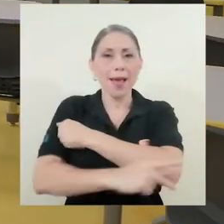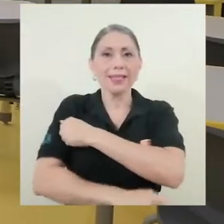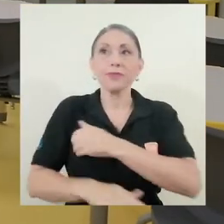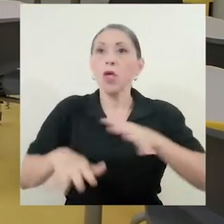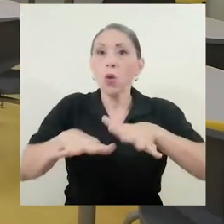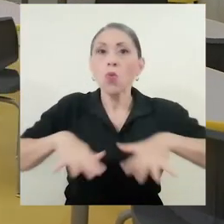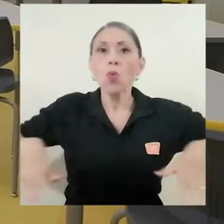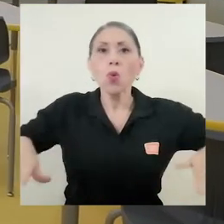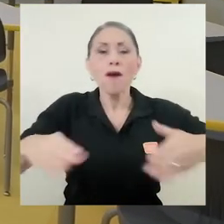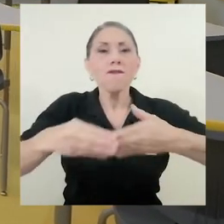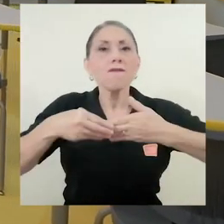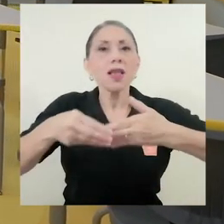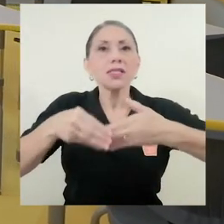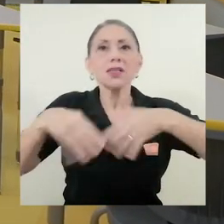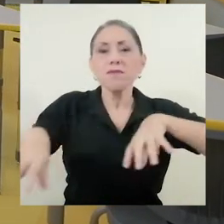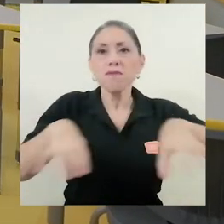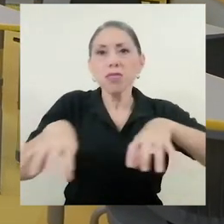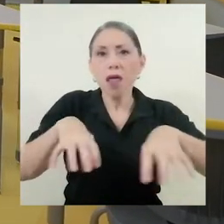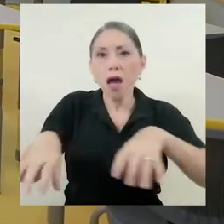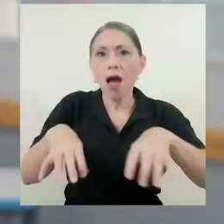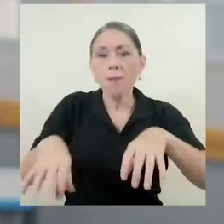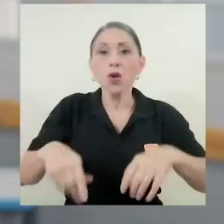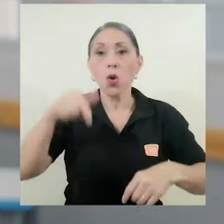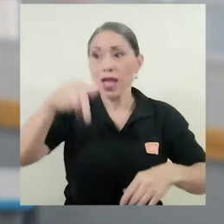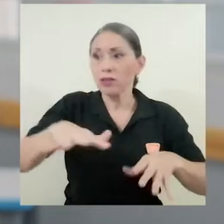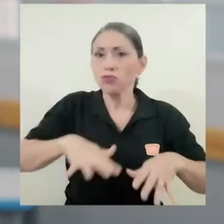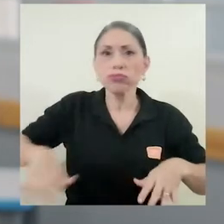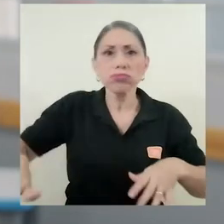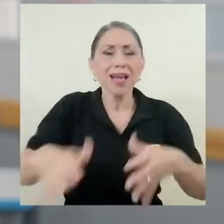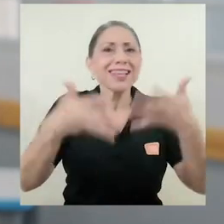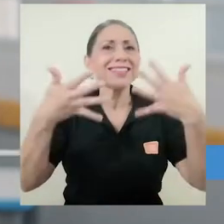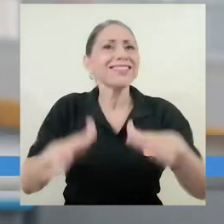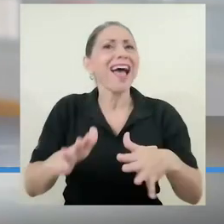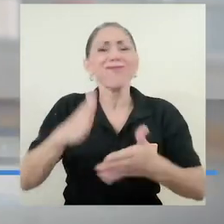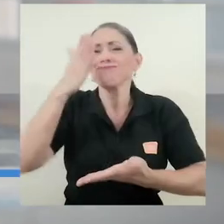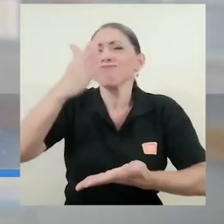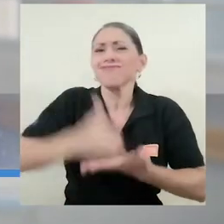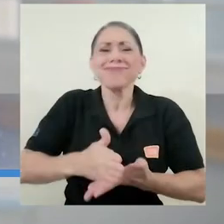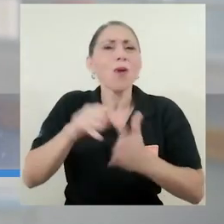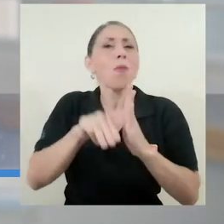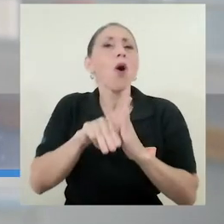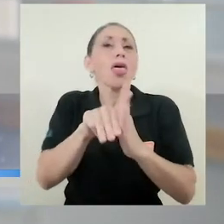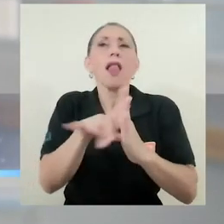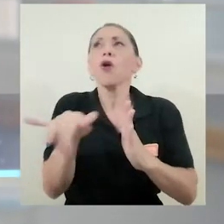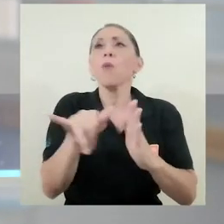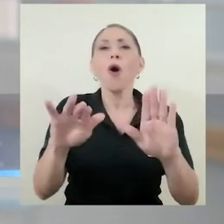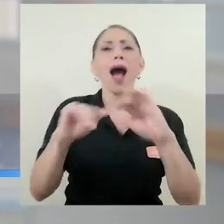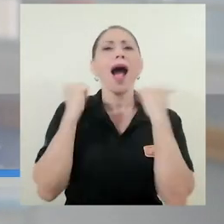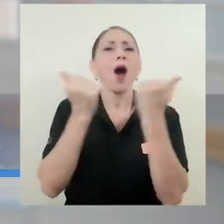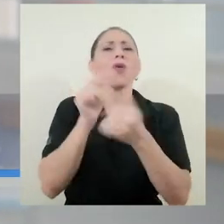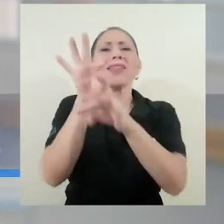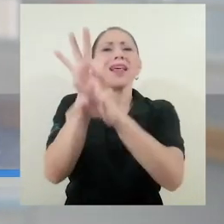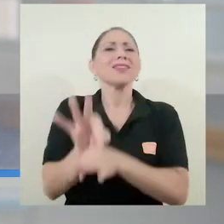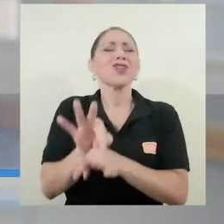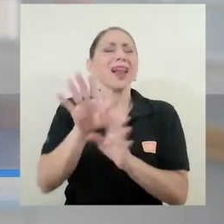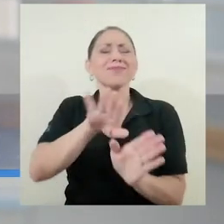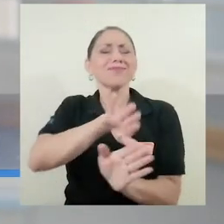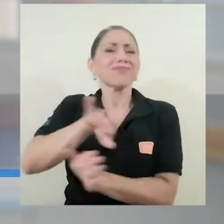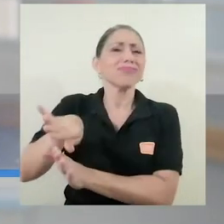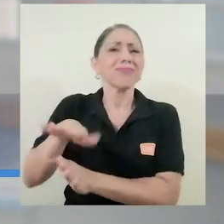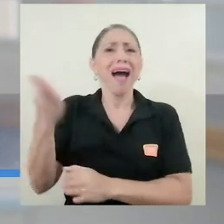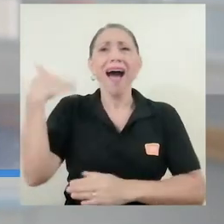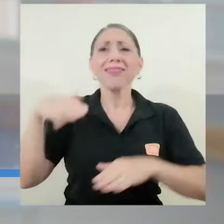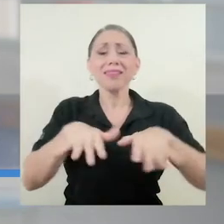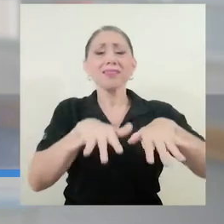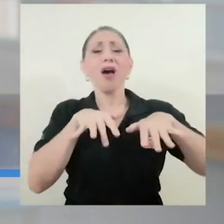Estamos en un espacio flexible, dinámico, donde este espacio ya rompe con ese paradigma del aula tradicional, donde teníamos a un